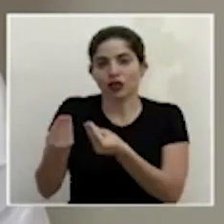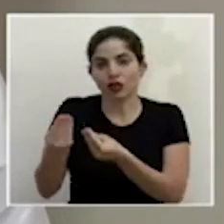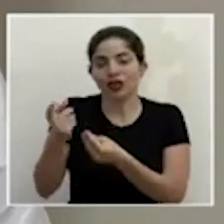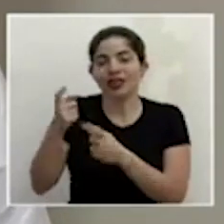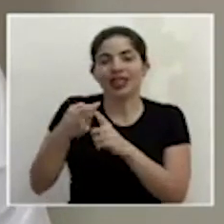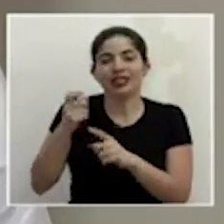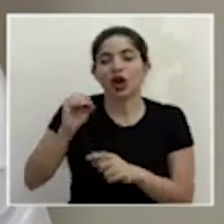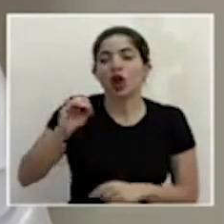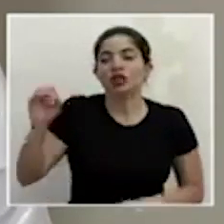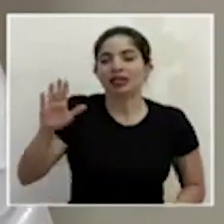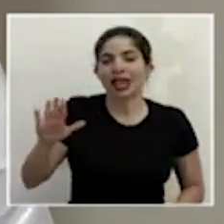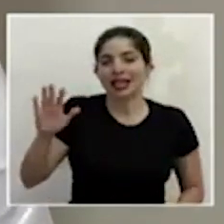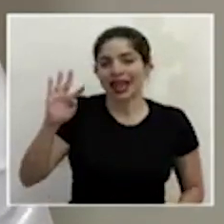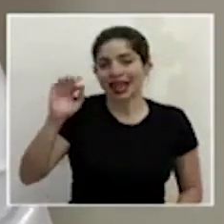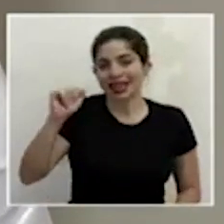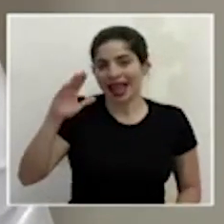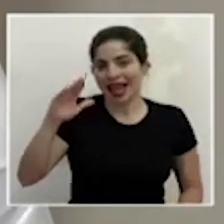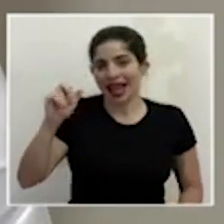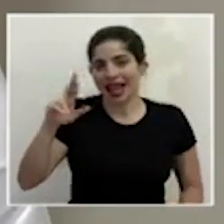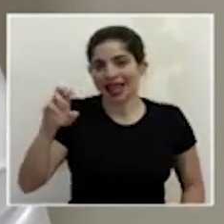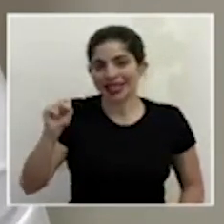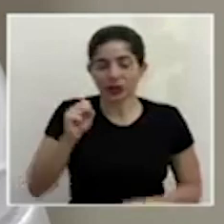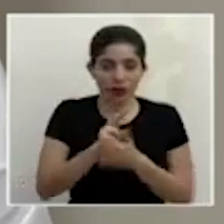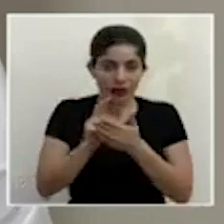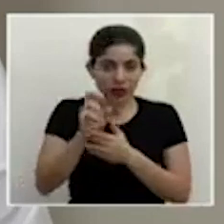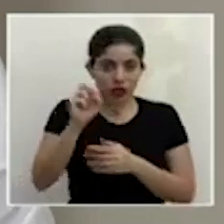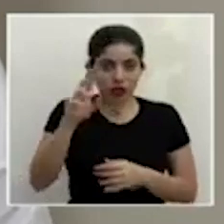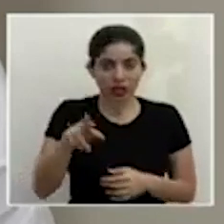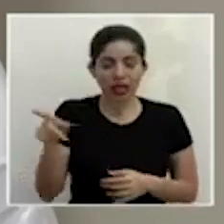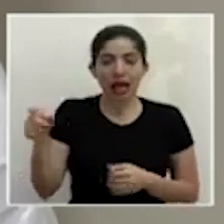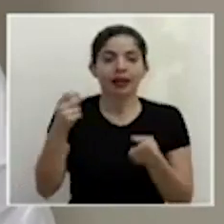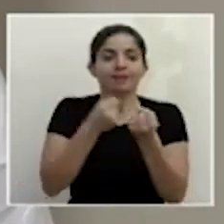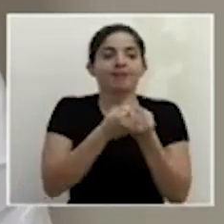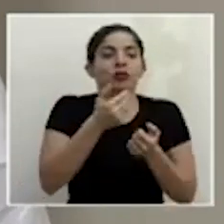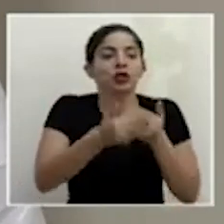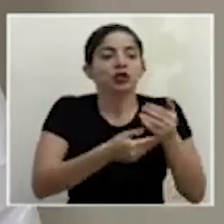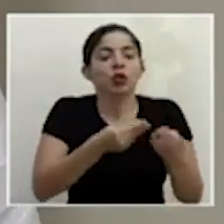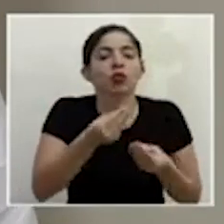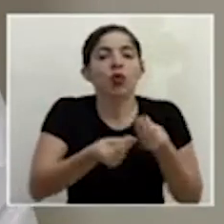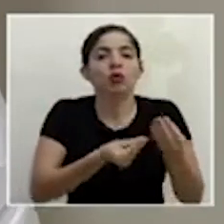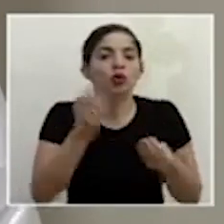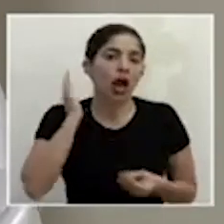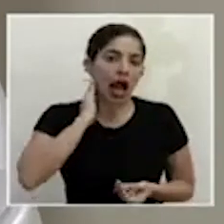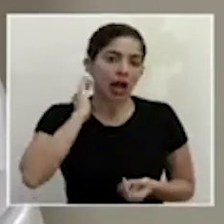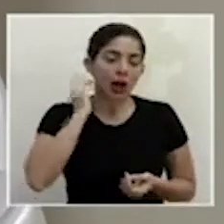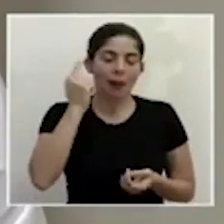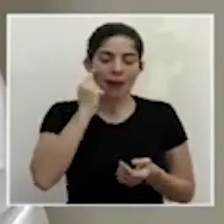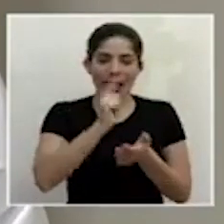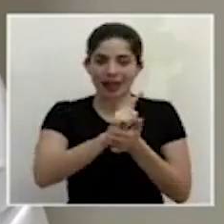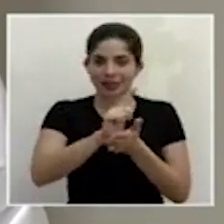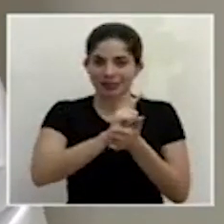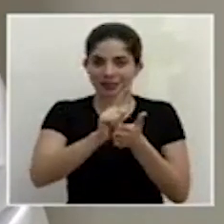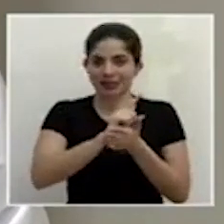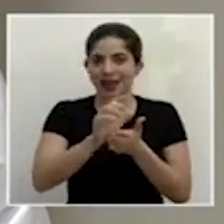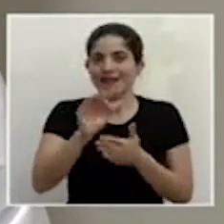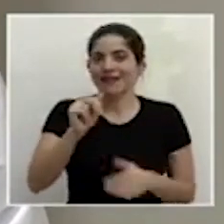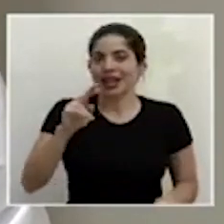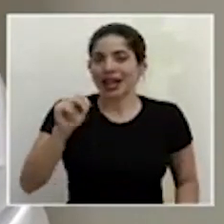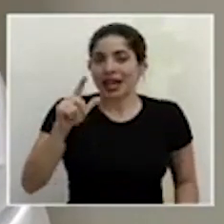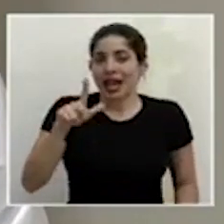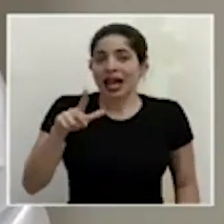occidente el recinto de Tacares de la universidad de Costa Rica al proceso de producción de alcohol para desinfección a la fanal